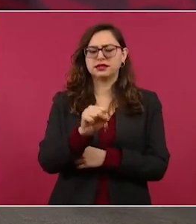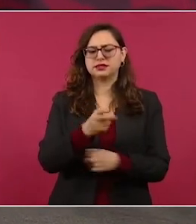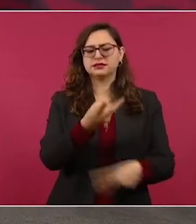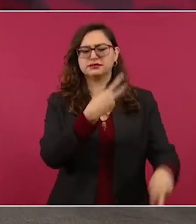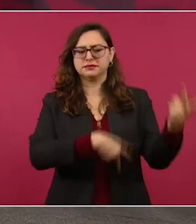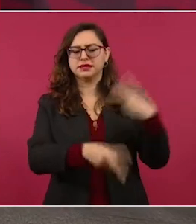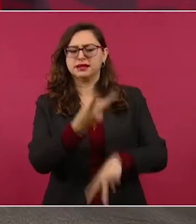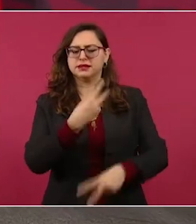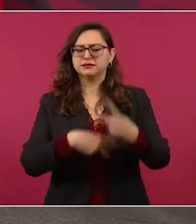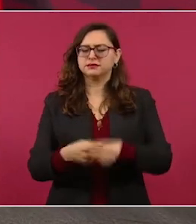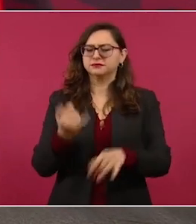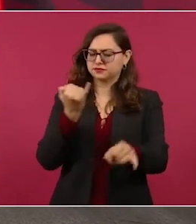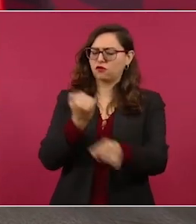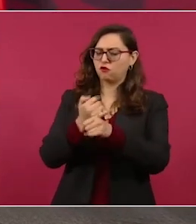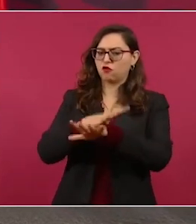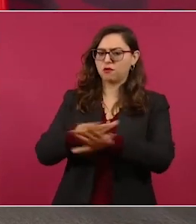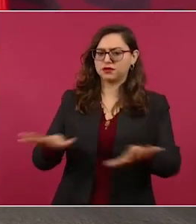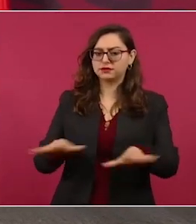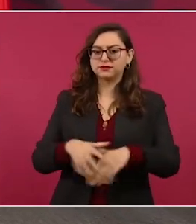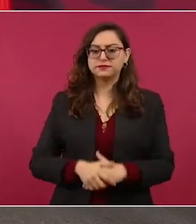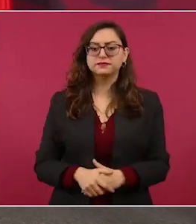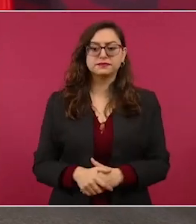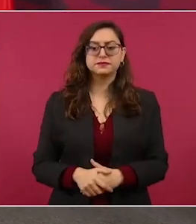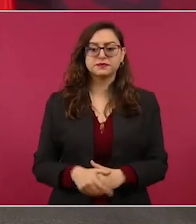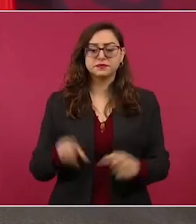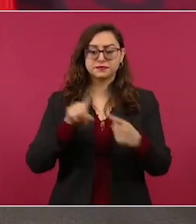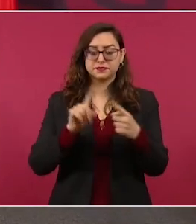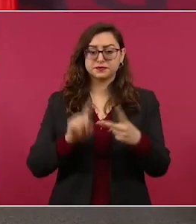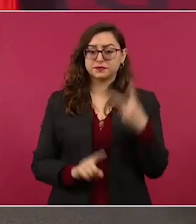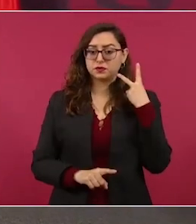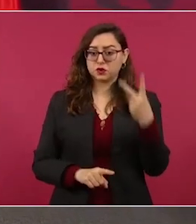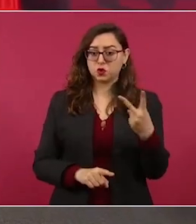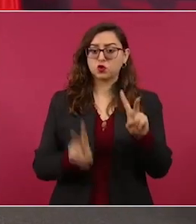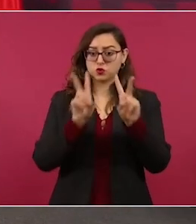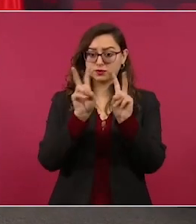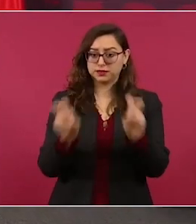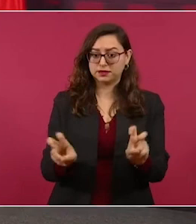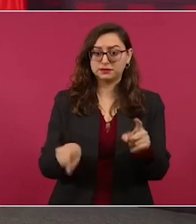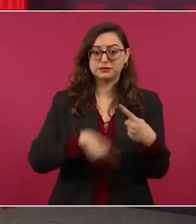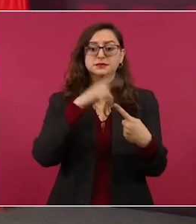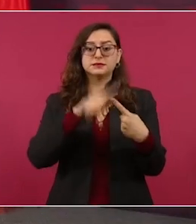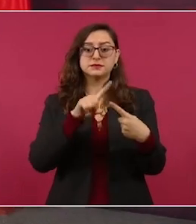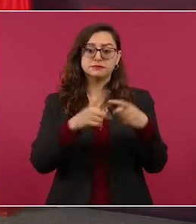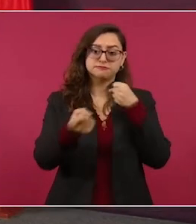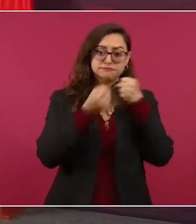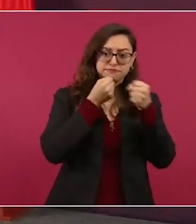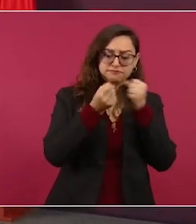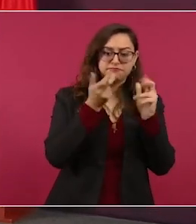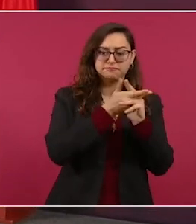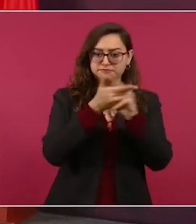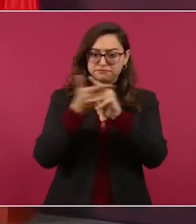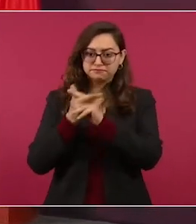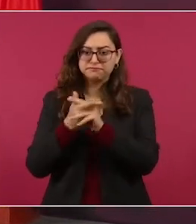lo de periodistas asesinados y desaparecidos,